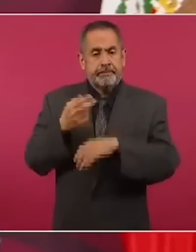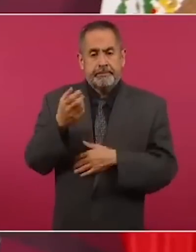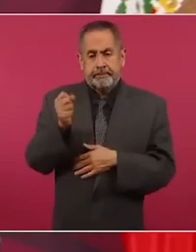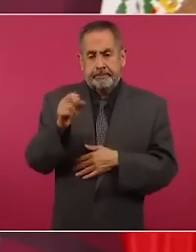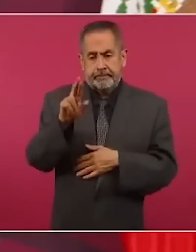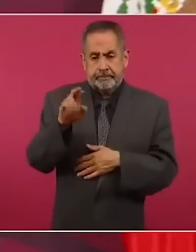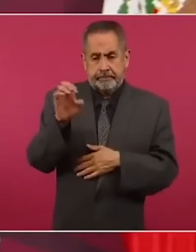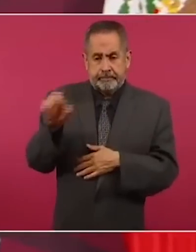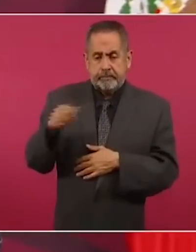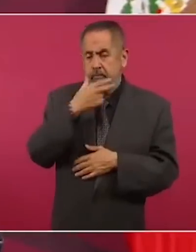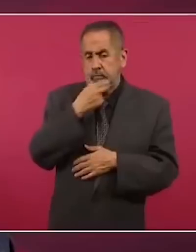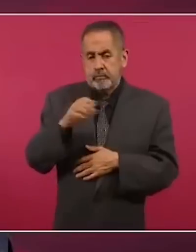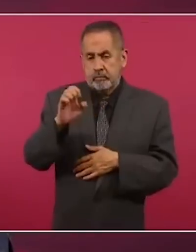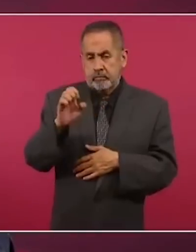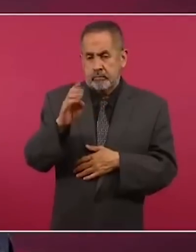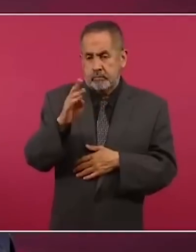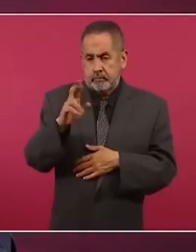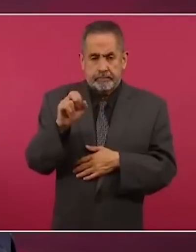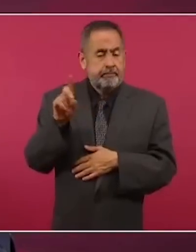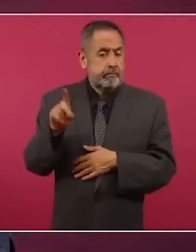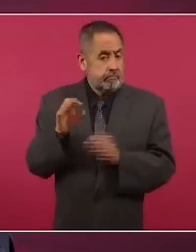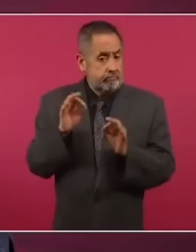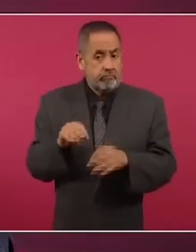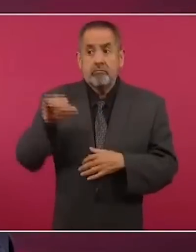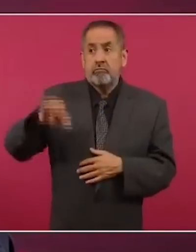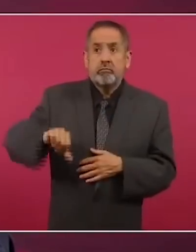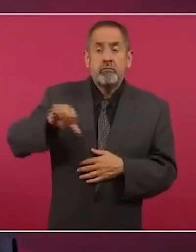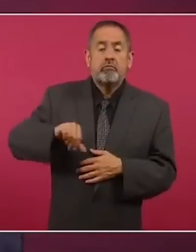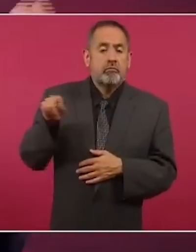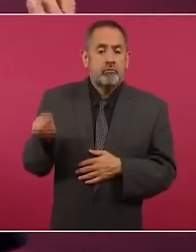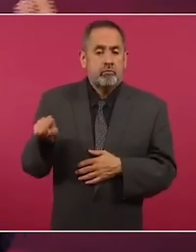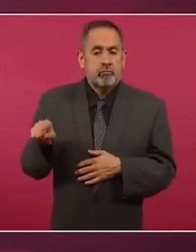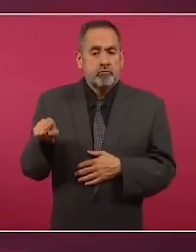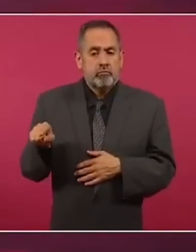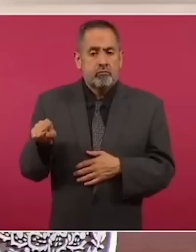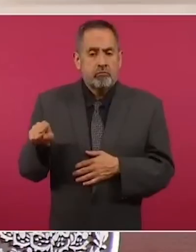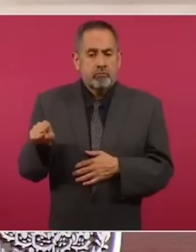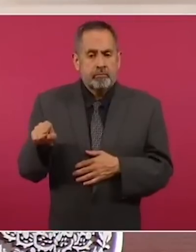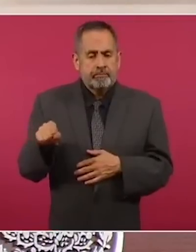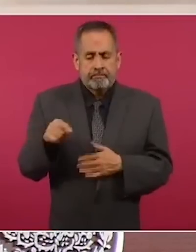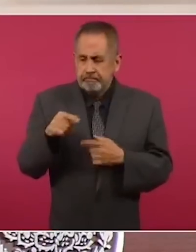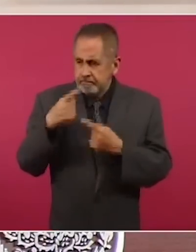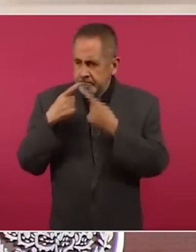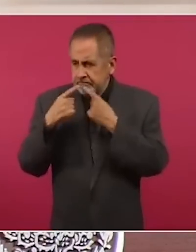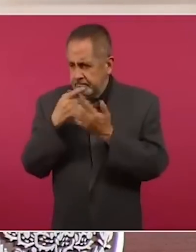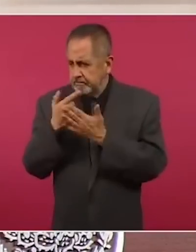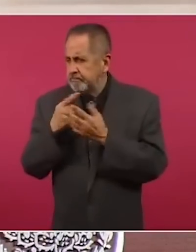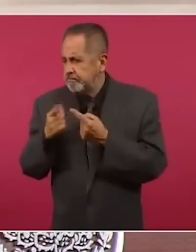Exteriores, Marcelo Ebrard, hoy hicimos un recuento.